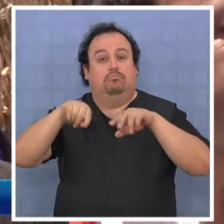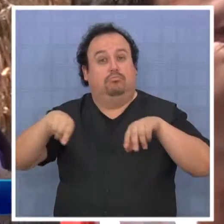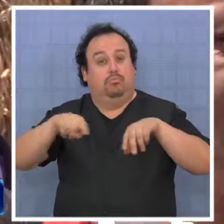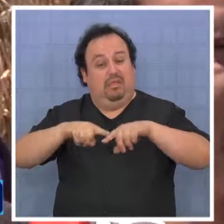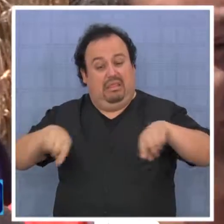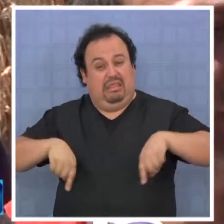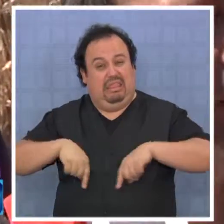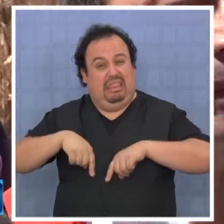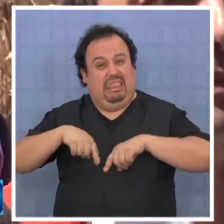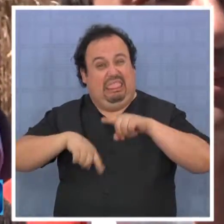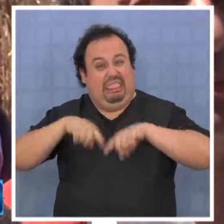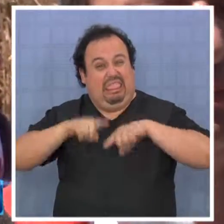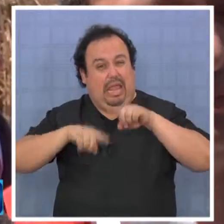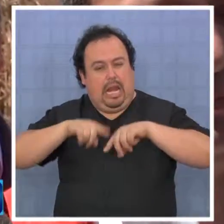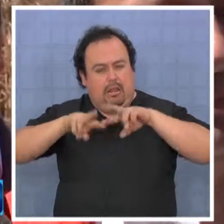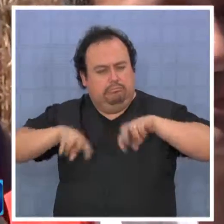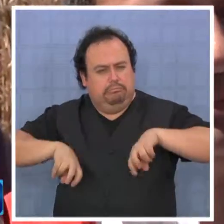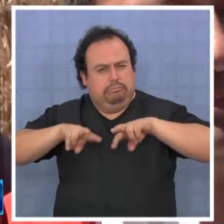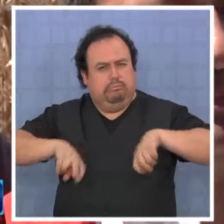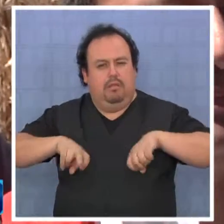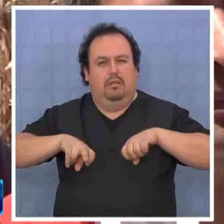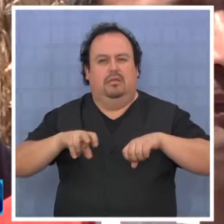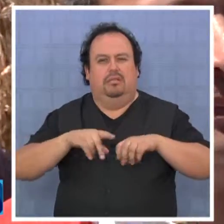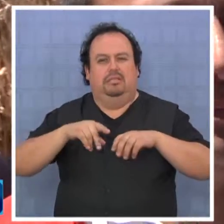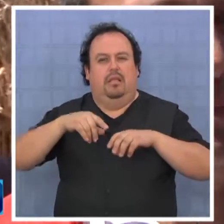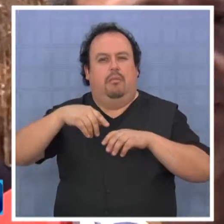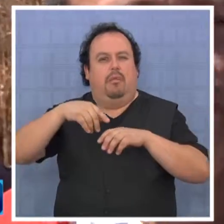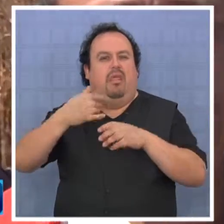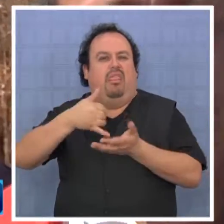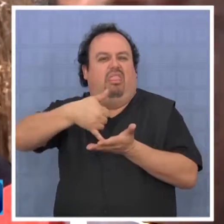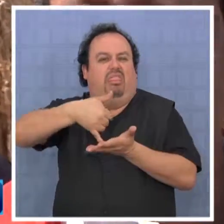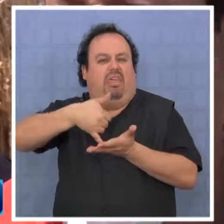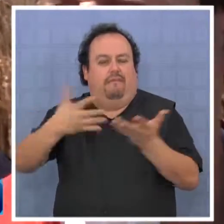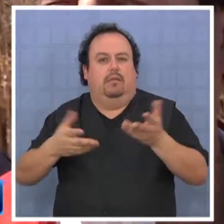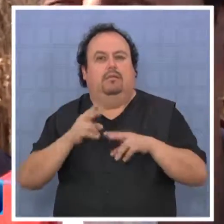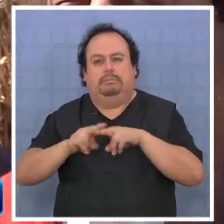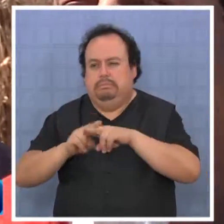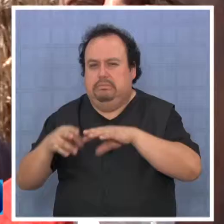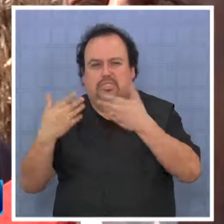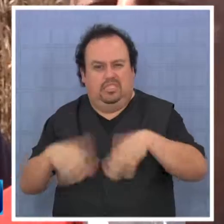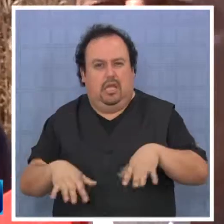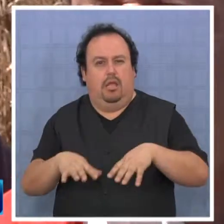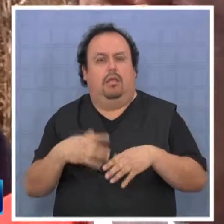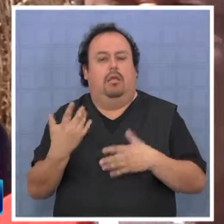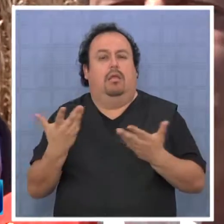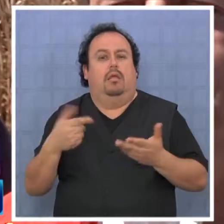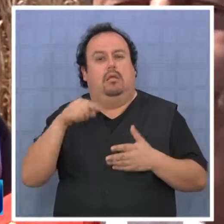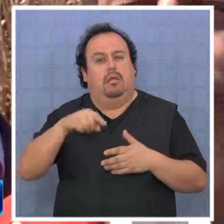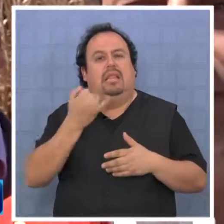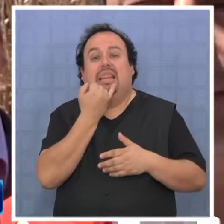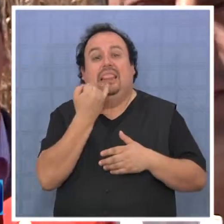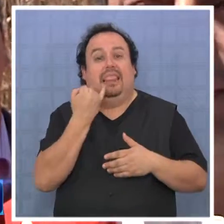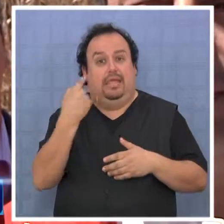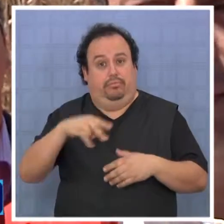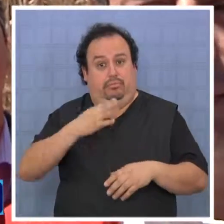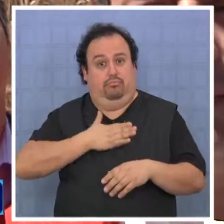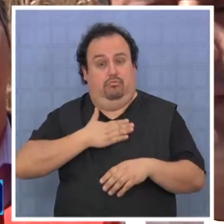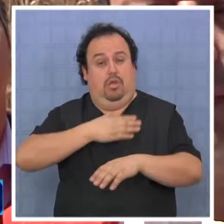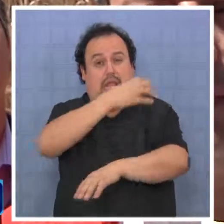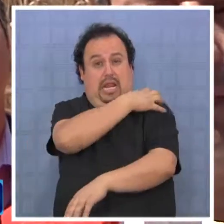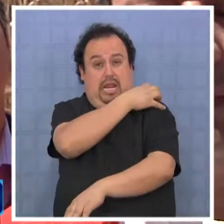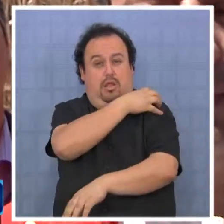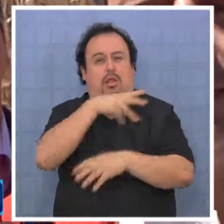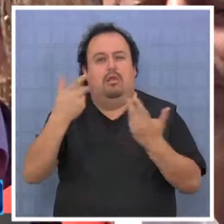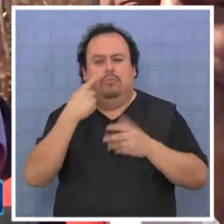estudios de suelo que originalmente se presentaron no eran los adecuados, eso se reparó ahora, nosotros estamos como mandatados por la Intendencia